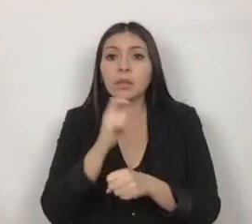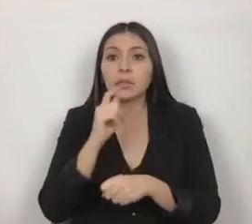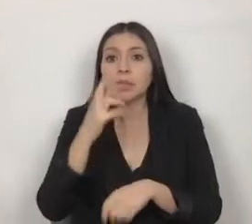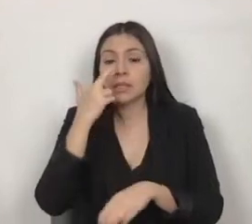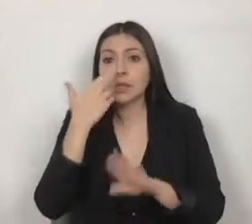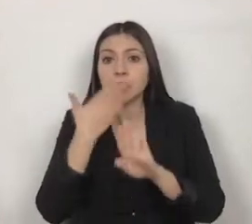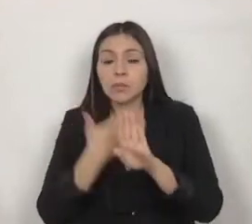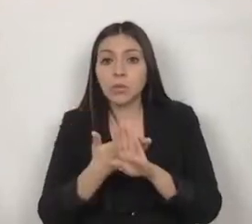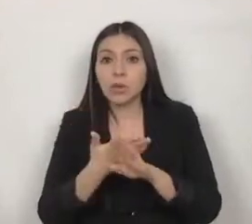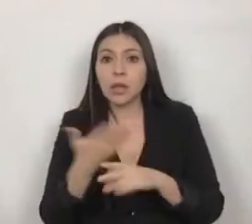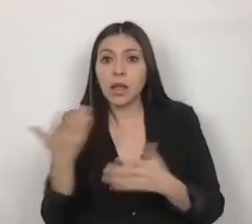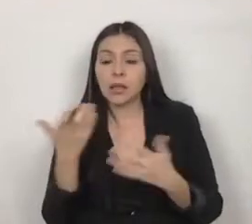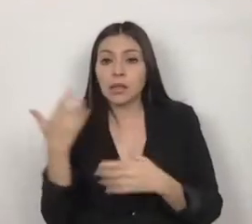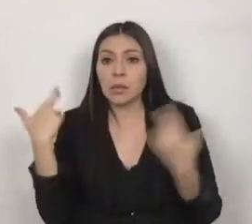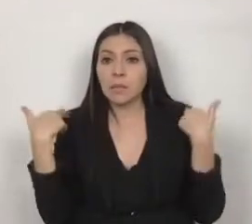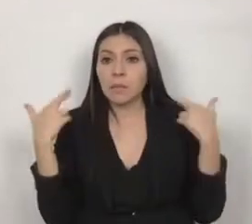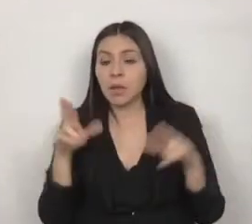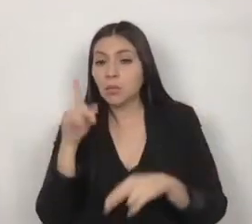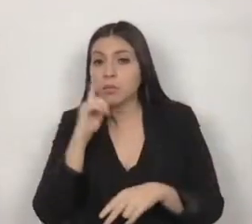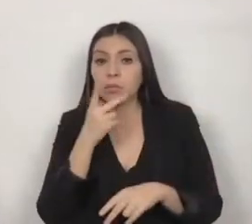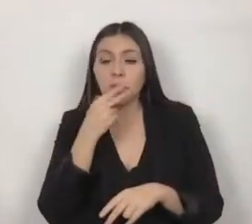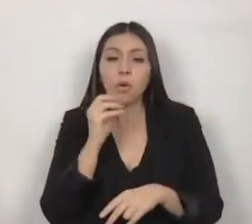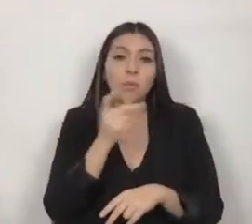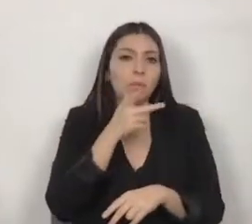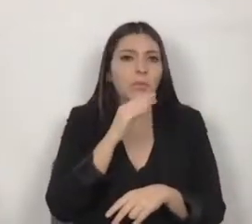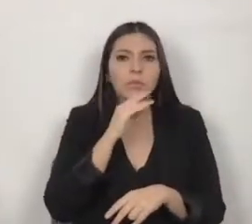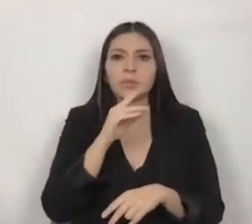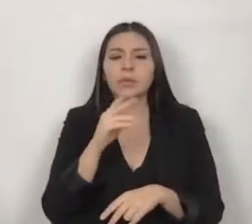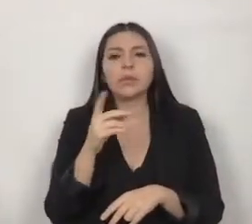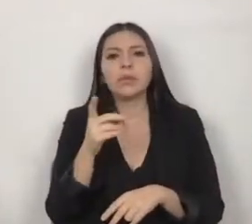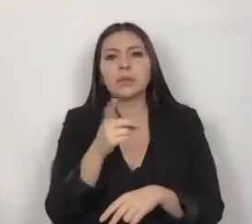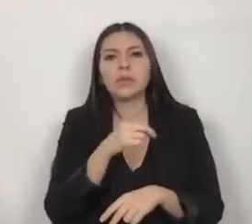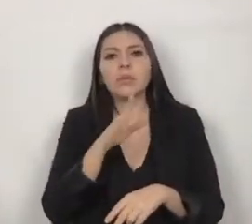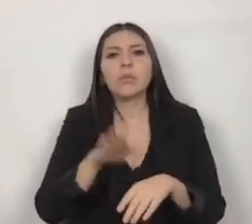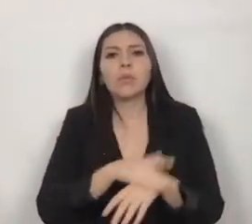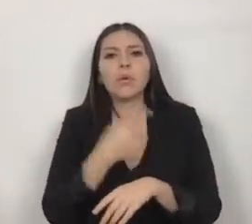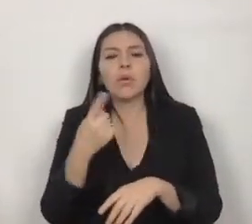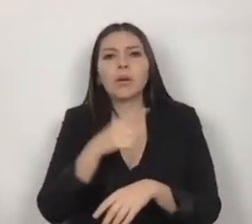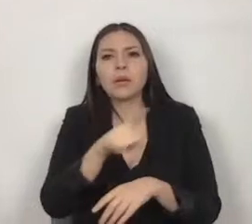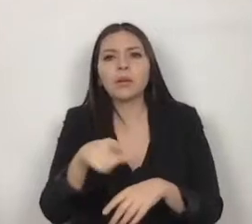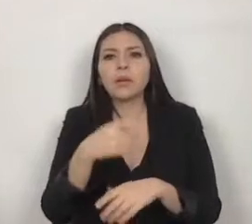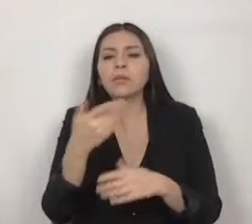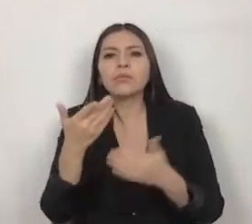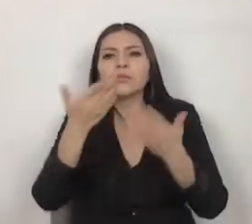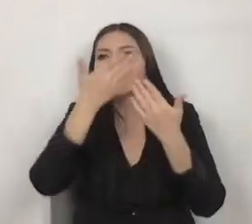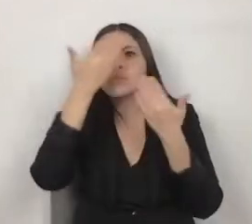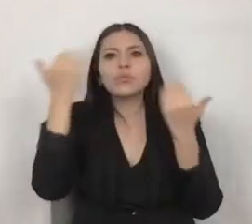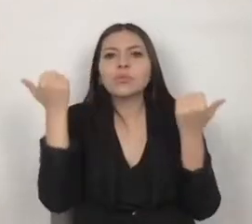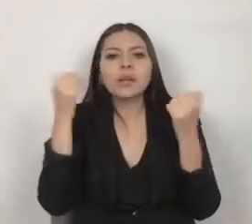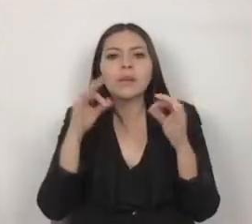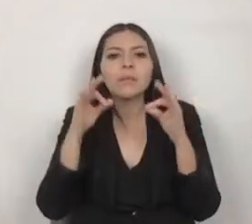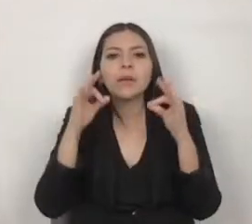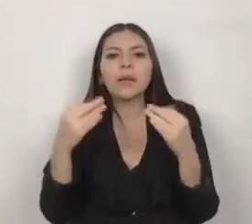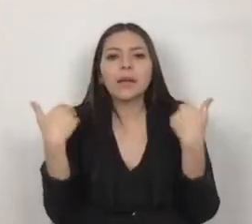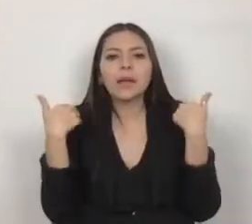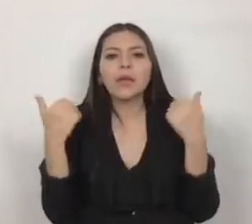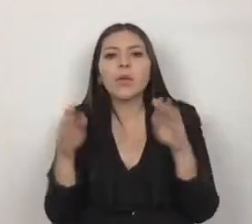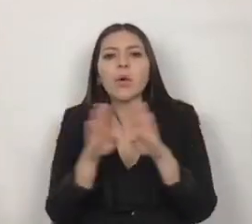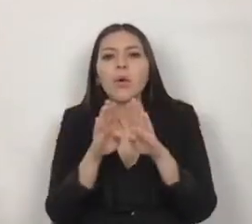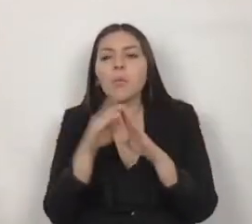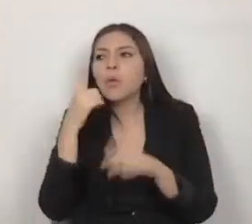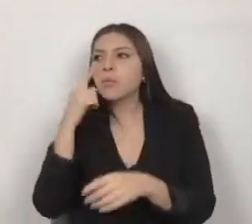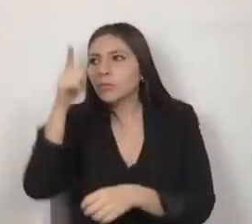profesores o de los padres de familia, ya que estos generalmente no están capacitados para detectar alguna condición de salud mental